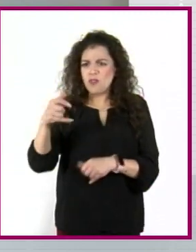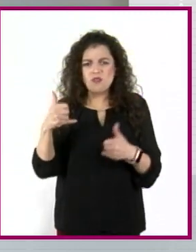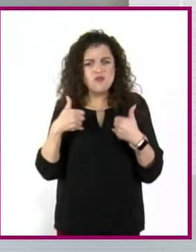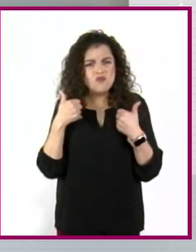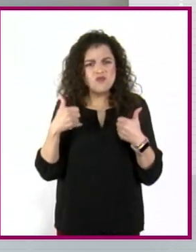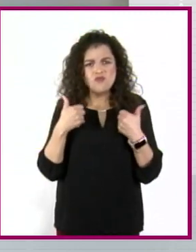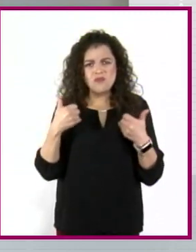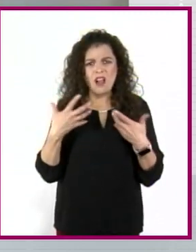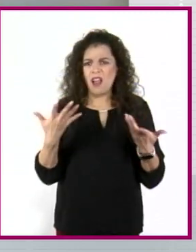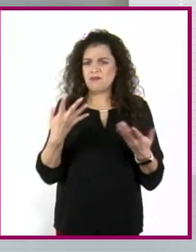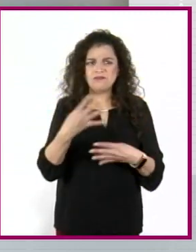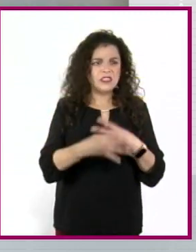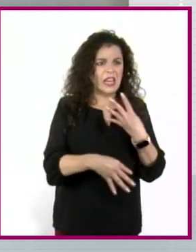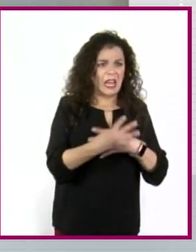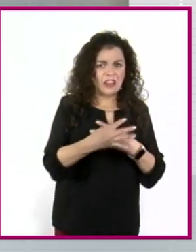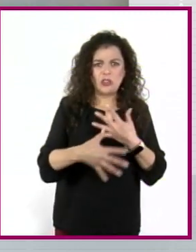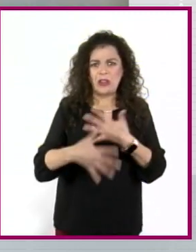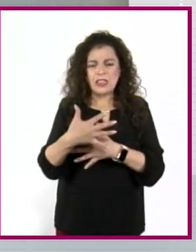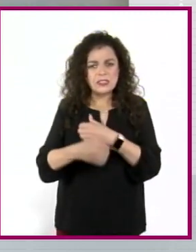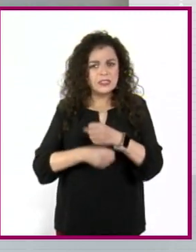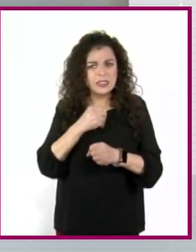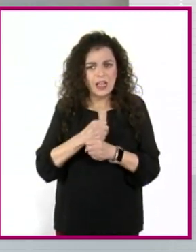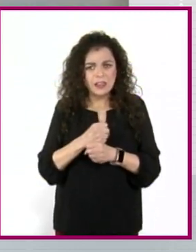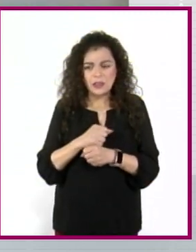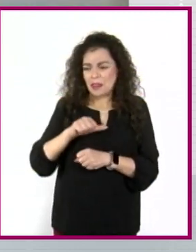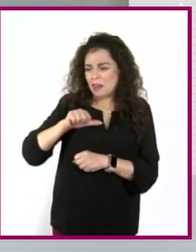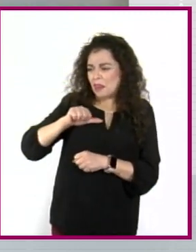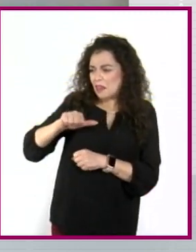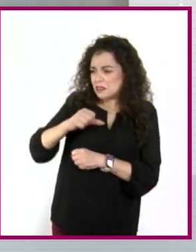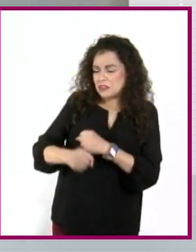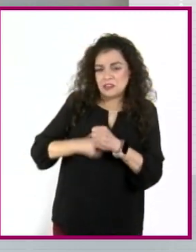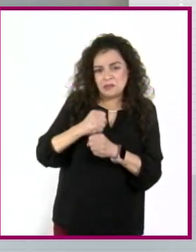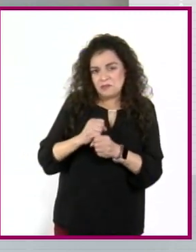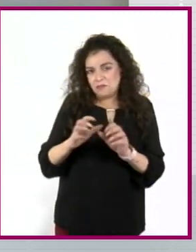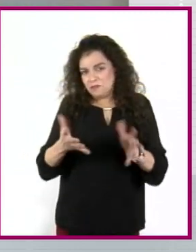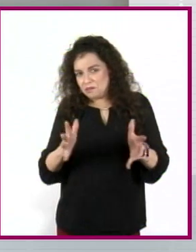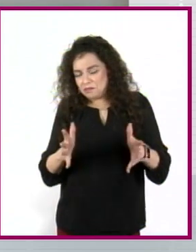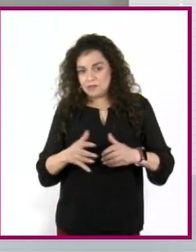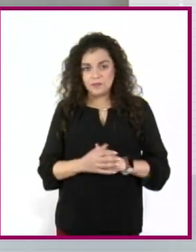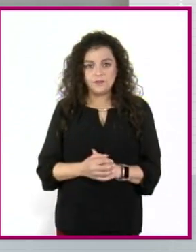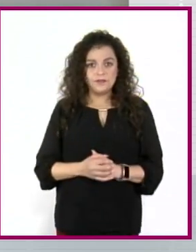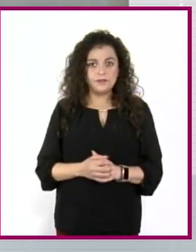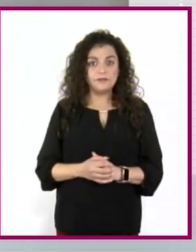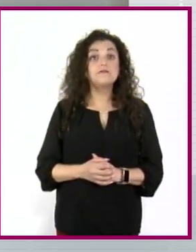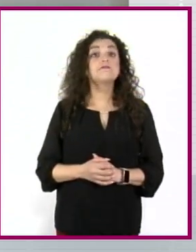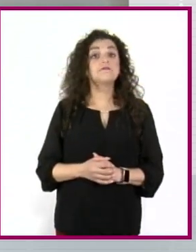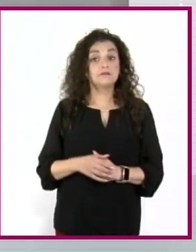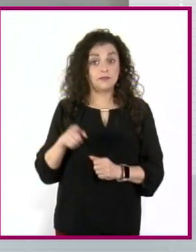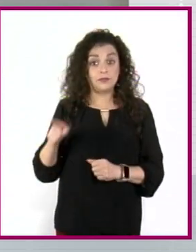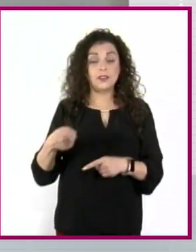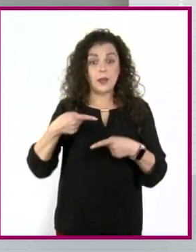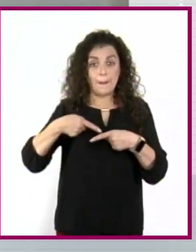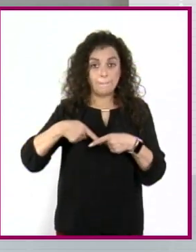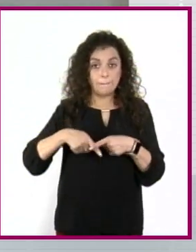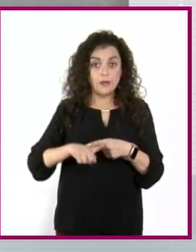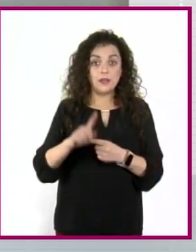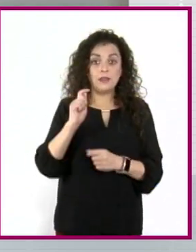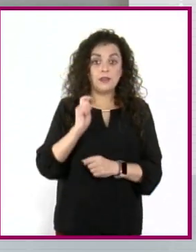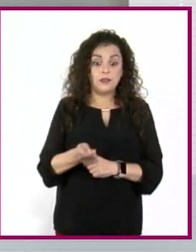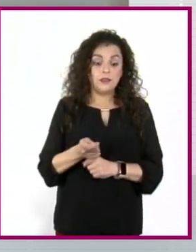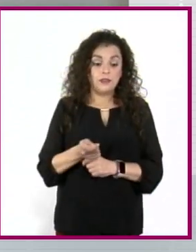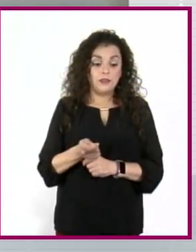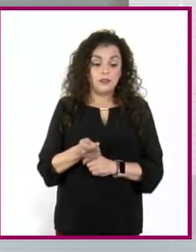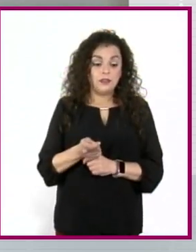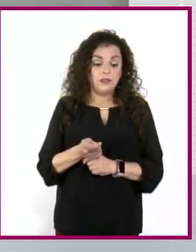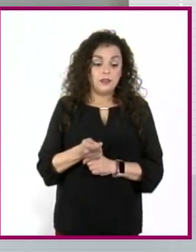14, 15 años, 16, ¿no? Y empezaban ellos a posicionarse en el